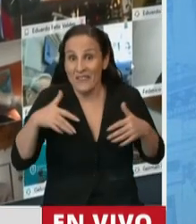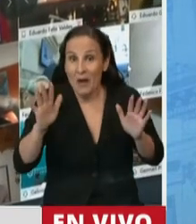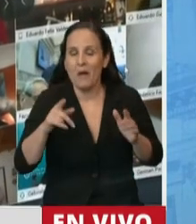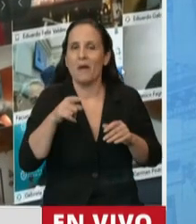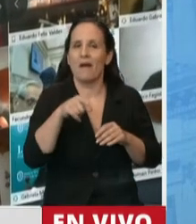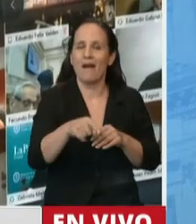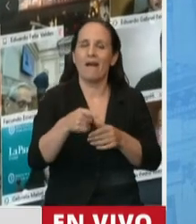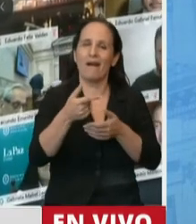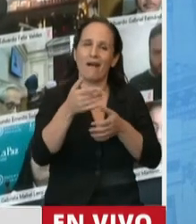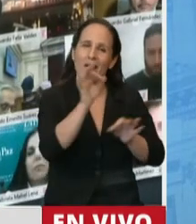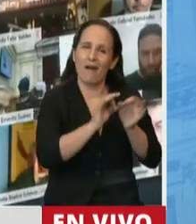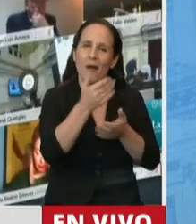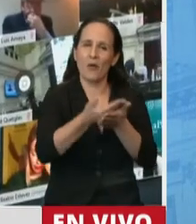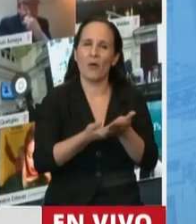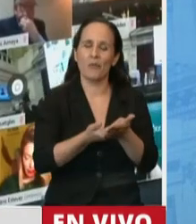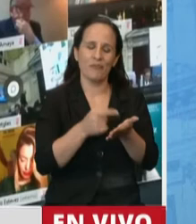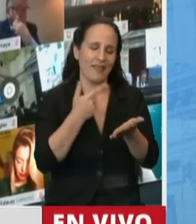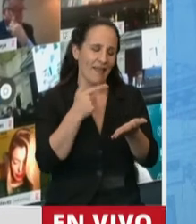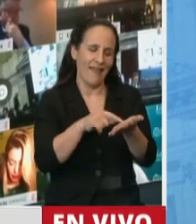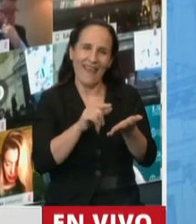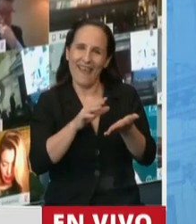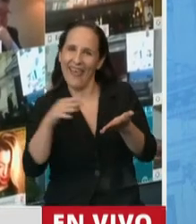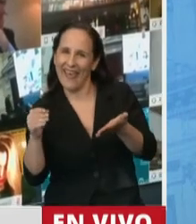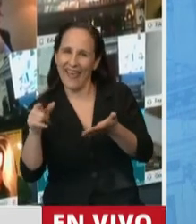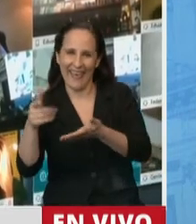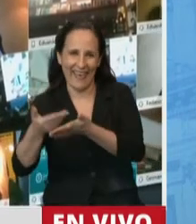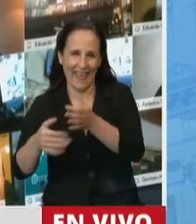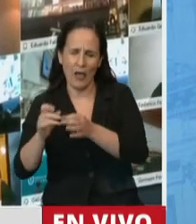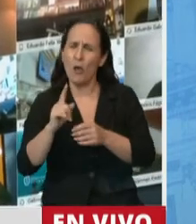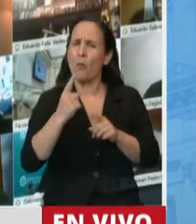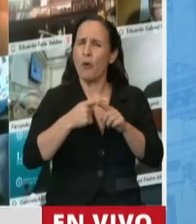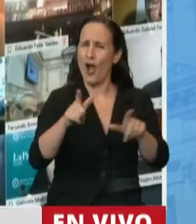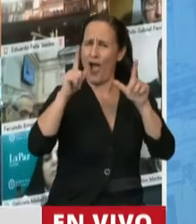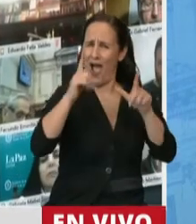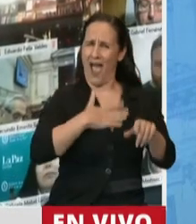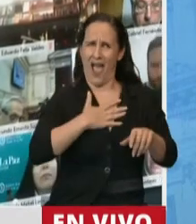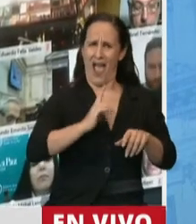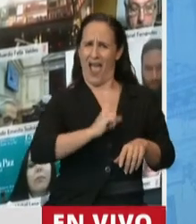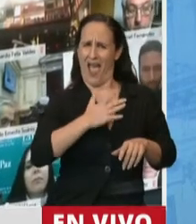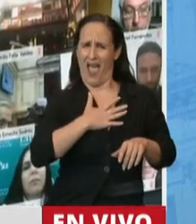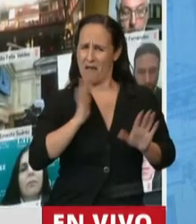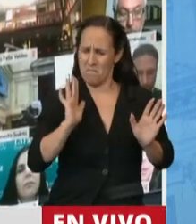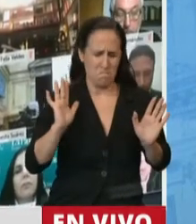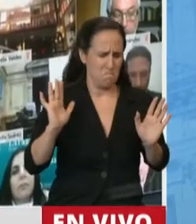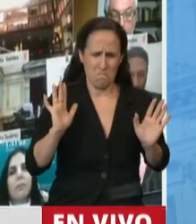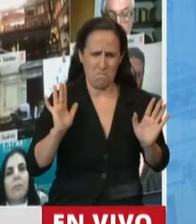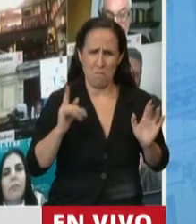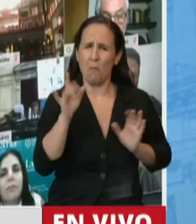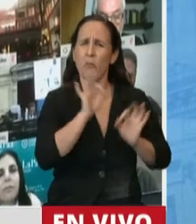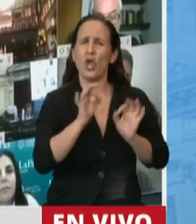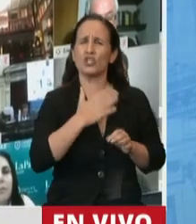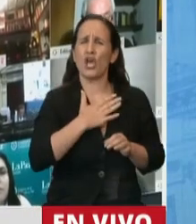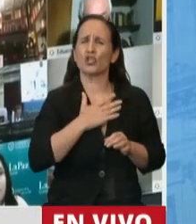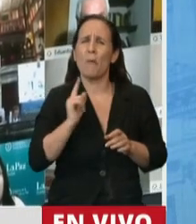reflejado, pero no por el ego personal. En eso coincido con la presidenta de la Comisión de Trabajo. No son proyectos